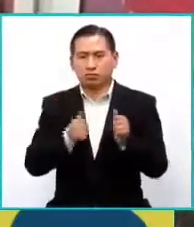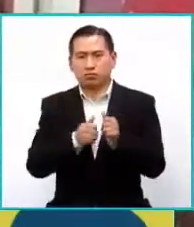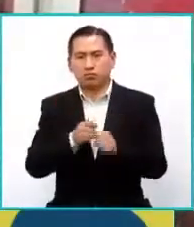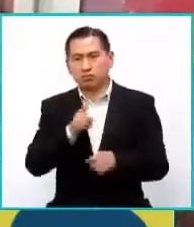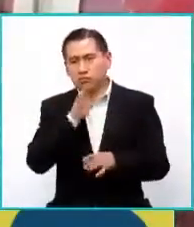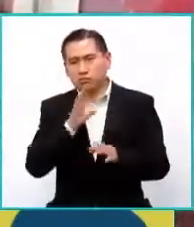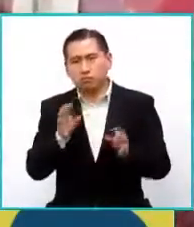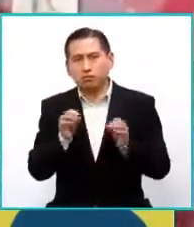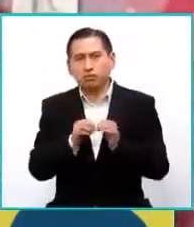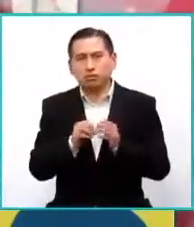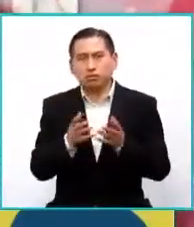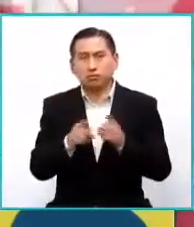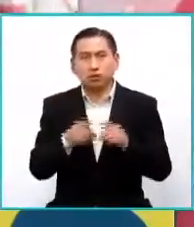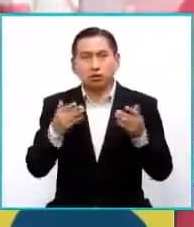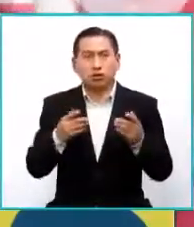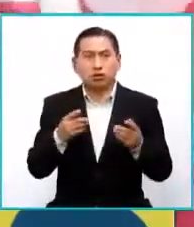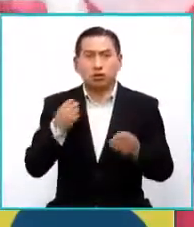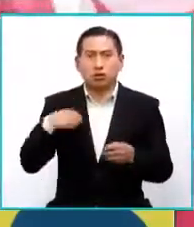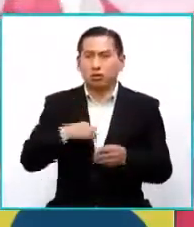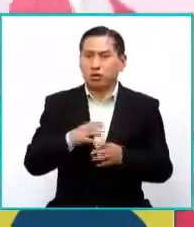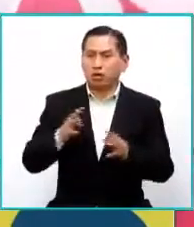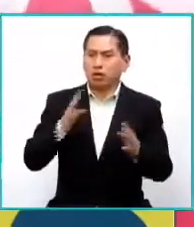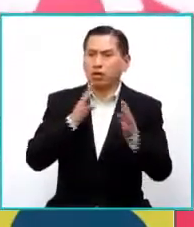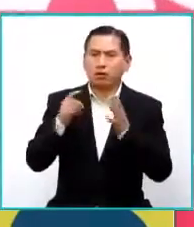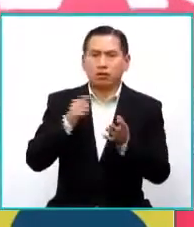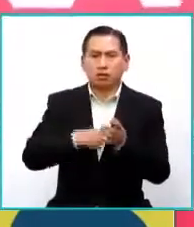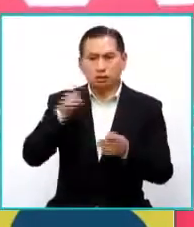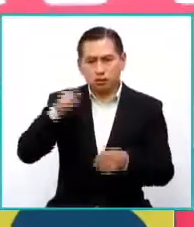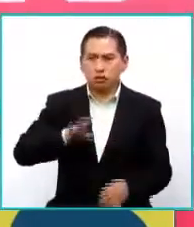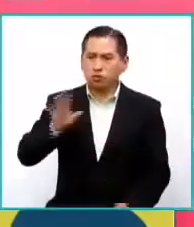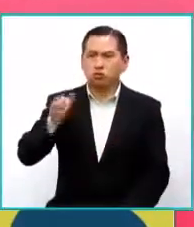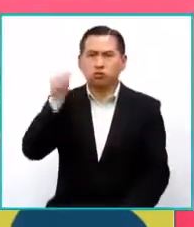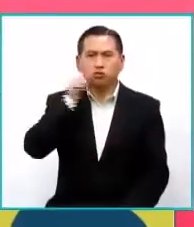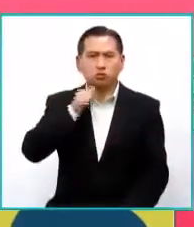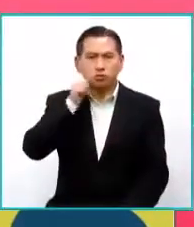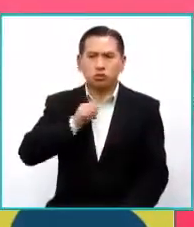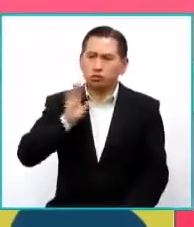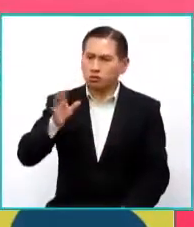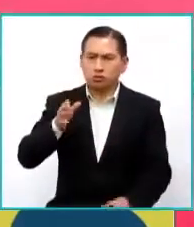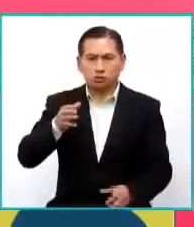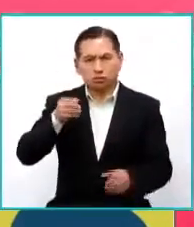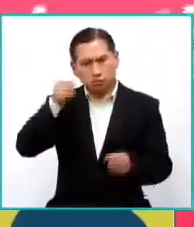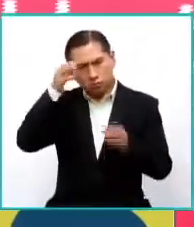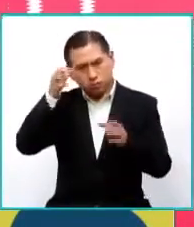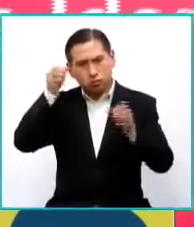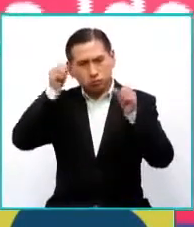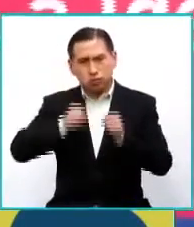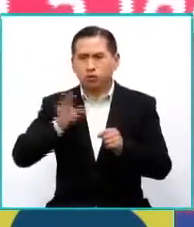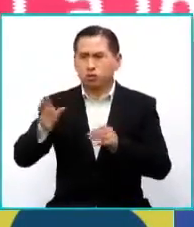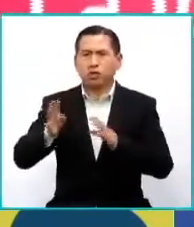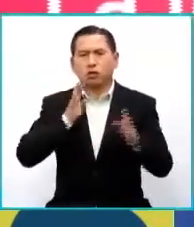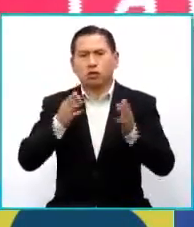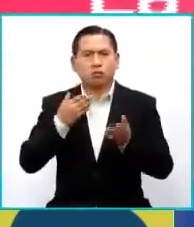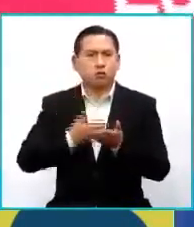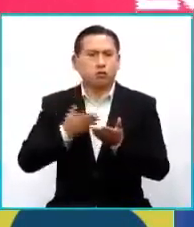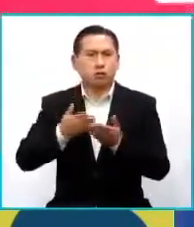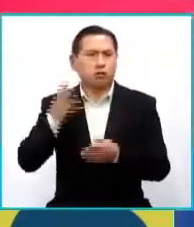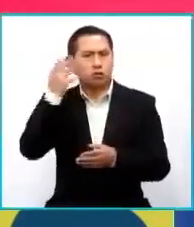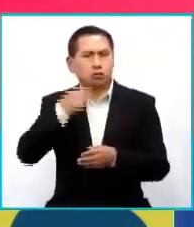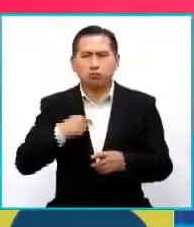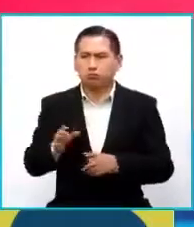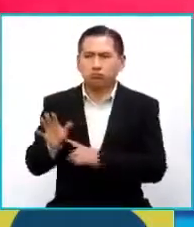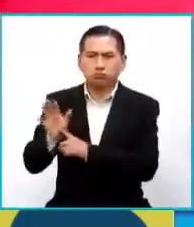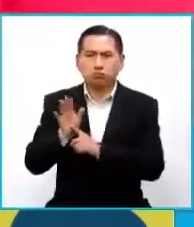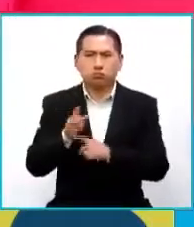calladitas, ¿no? Pero ahora que hemos hablado que la mujer también tiene toda la capacidad de hablar y de tener propuestas muy lindas,